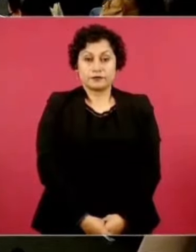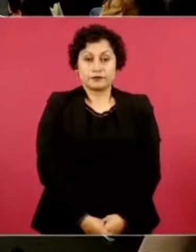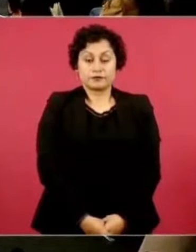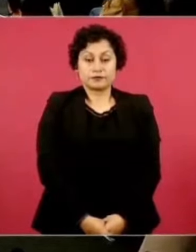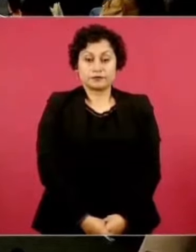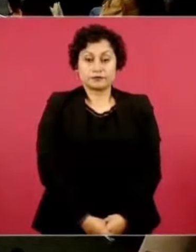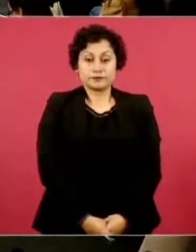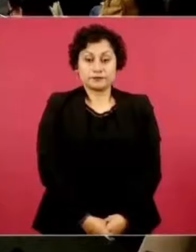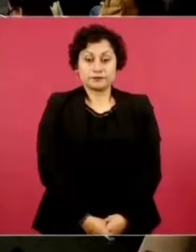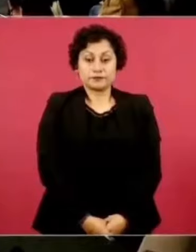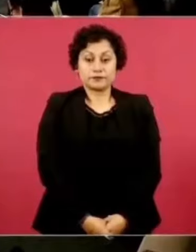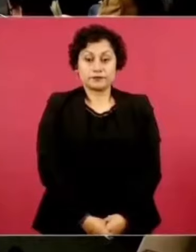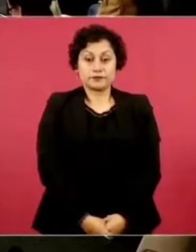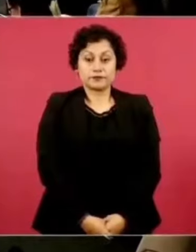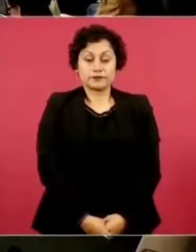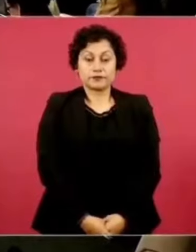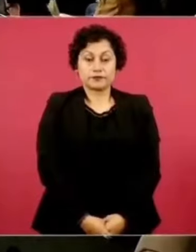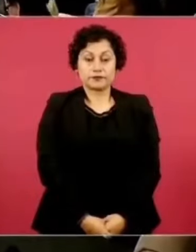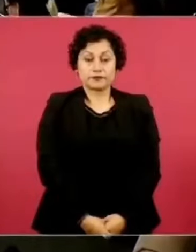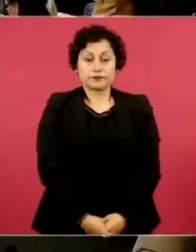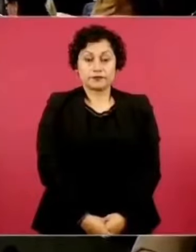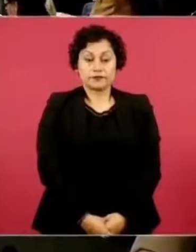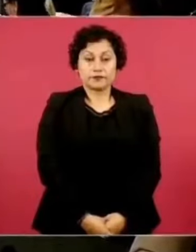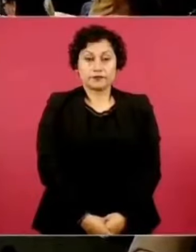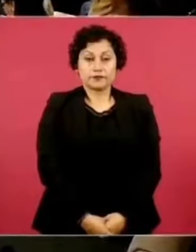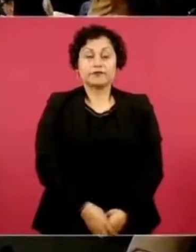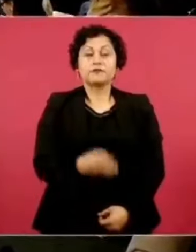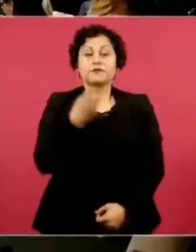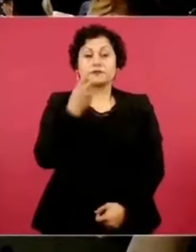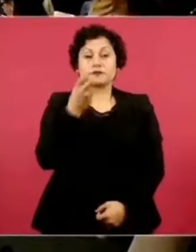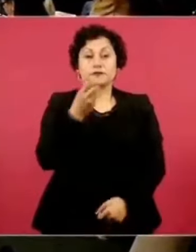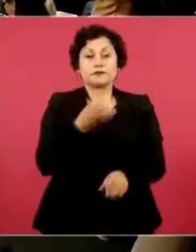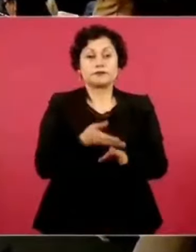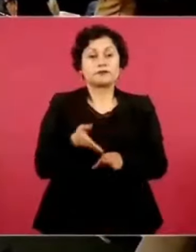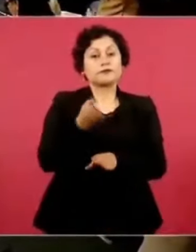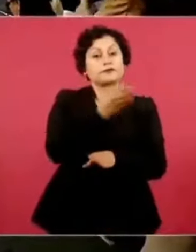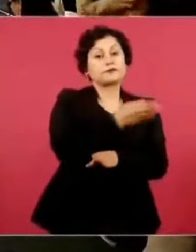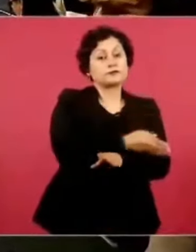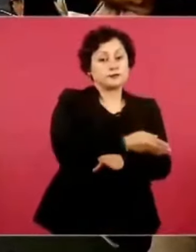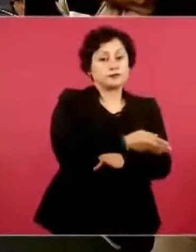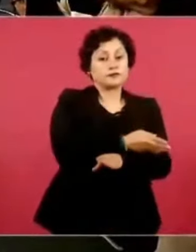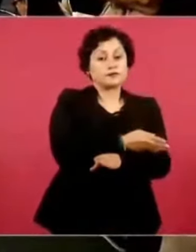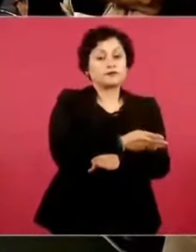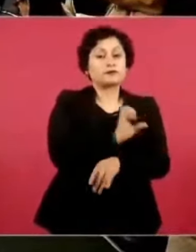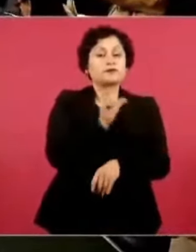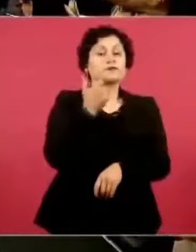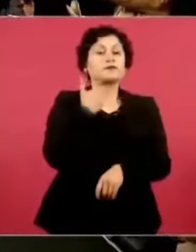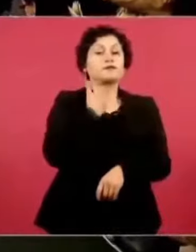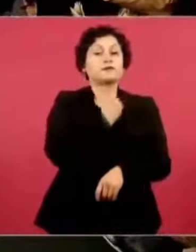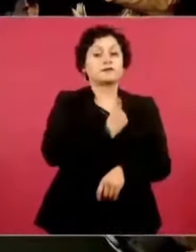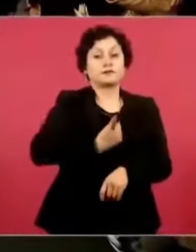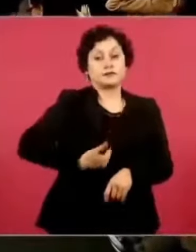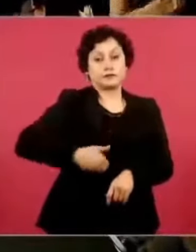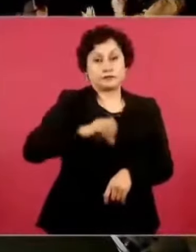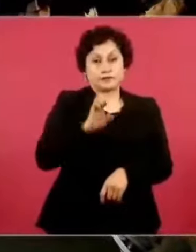Esto es en el sexenio de Peña. Fíjate lo que